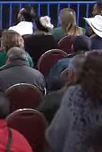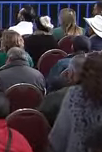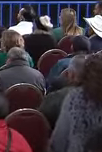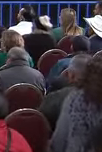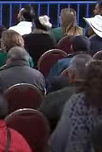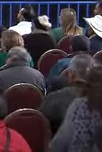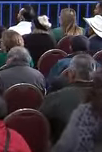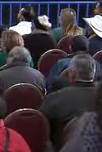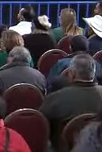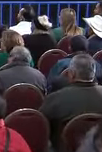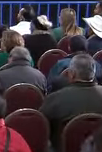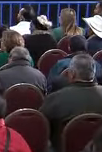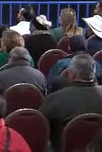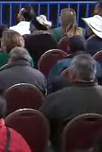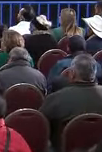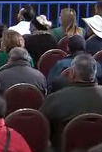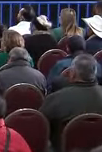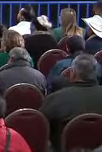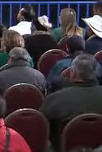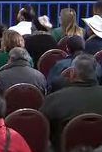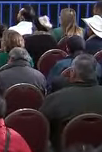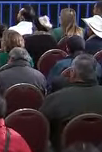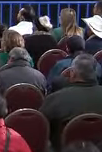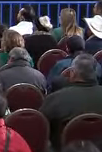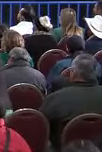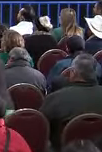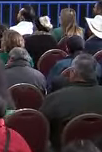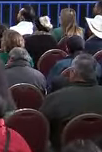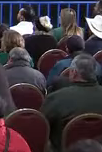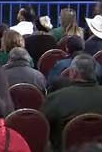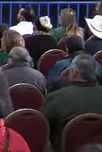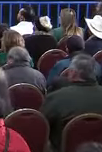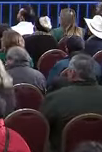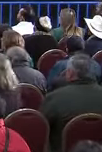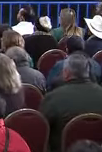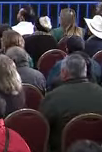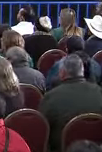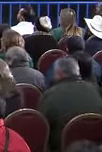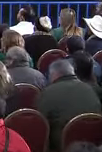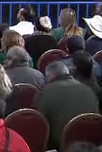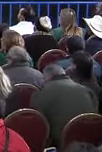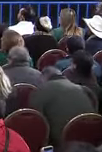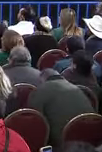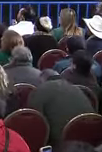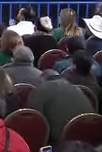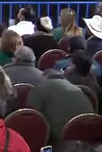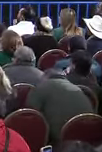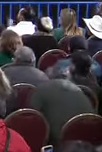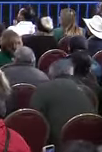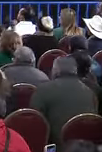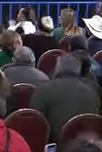potosinos Le damos la bienvenida al señor presidente Andrés Manuel López Obrador